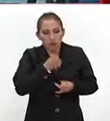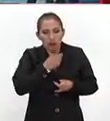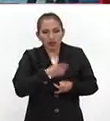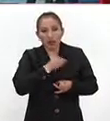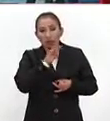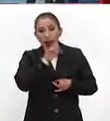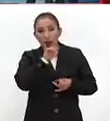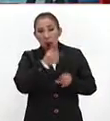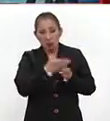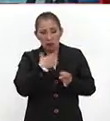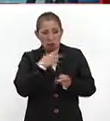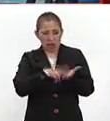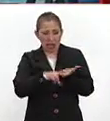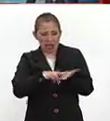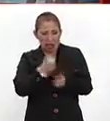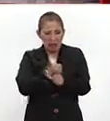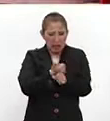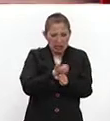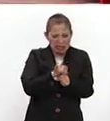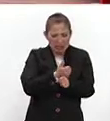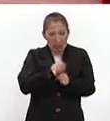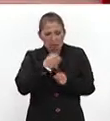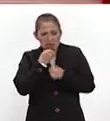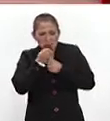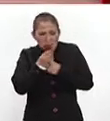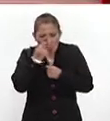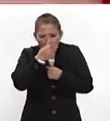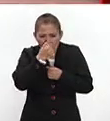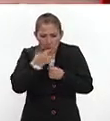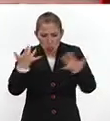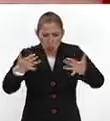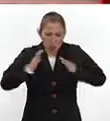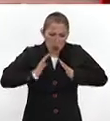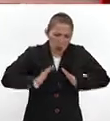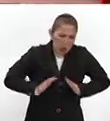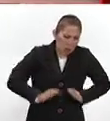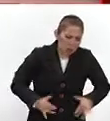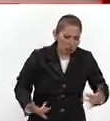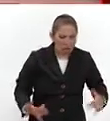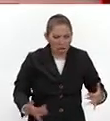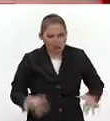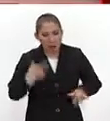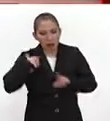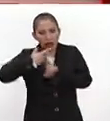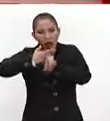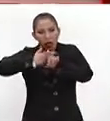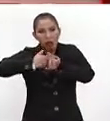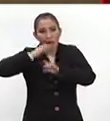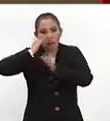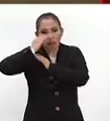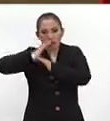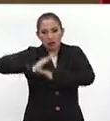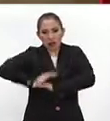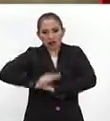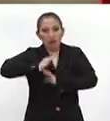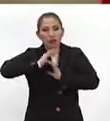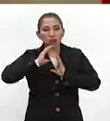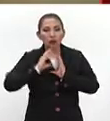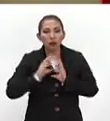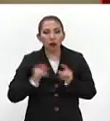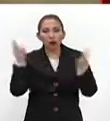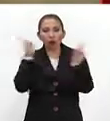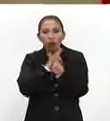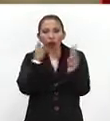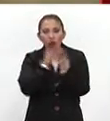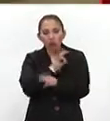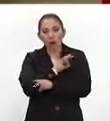saques flema muy purulenta, verde, amarilla, que te duele a todo el cuerpo, que te baje la presión. sea, todos esos datos y que te empiece a faltar el